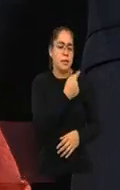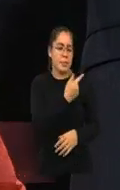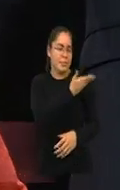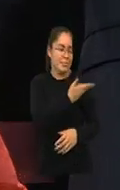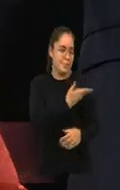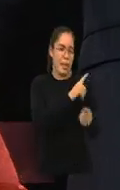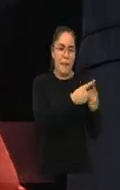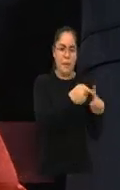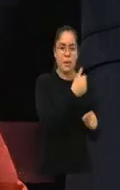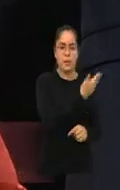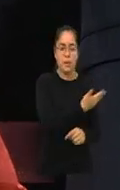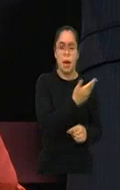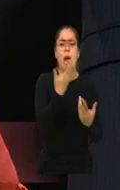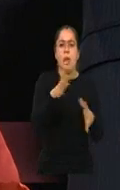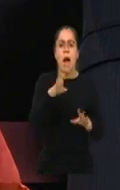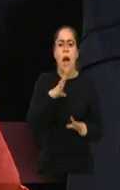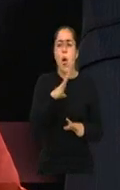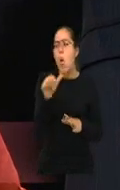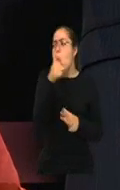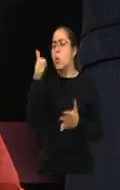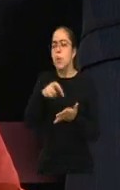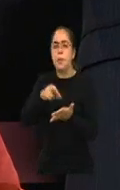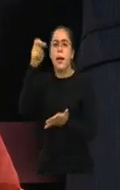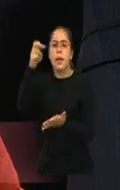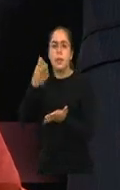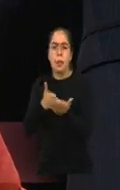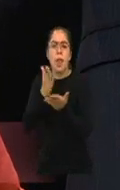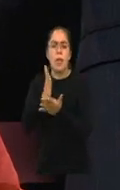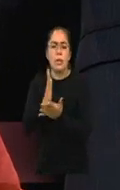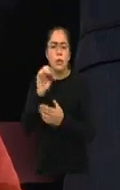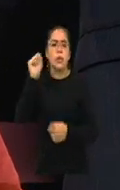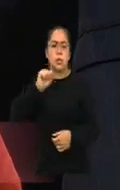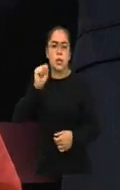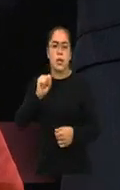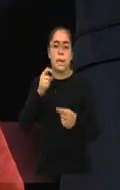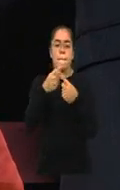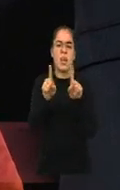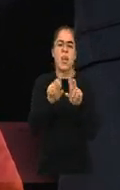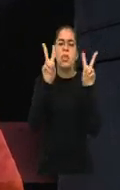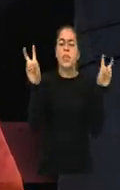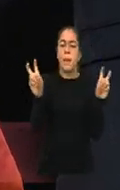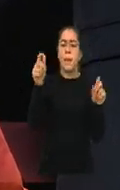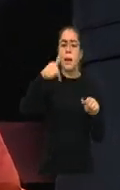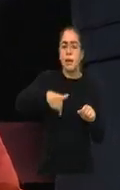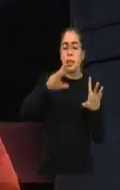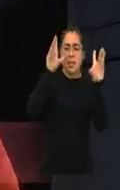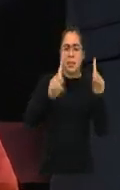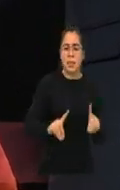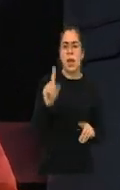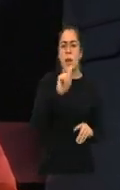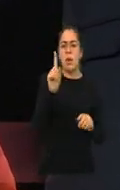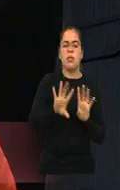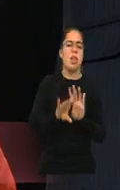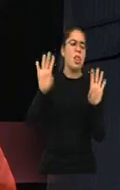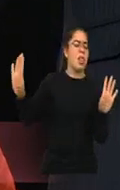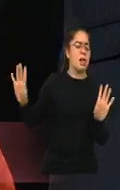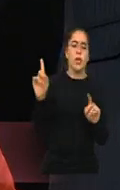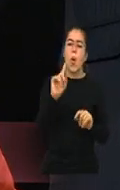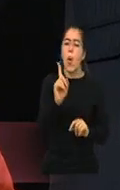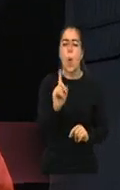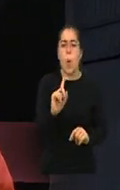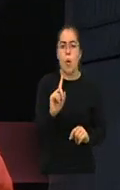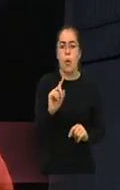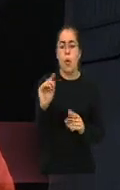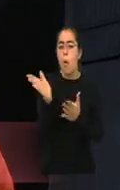se vive en otros países. Entonces, yo quiero decirles que el tema de discapacidad no es ajeno a nadie. En cualquier momento, cualquier persona puede